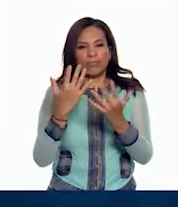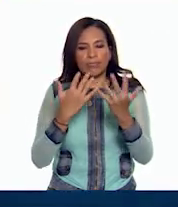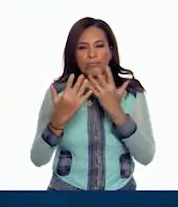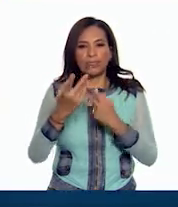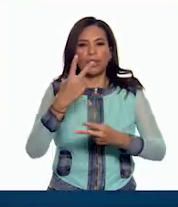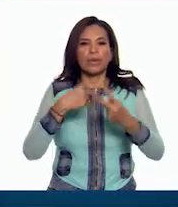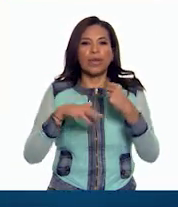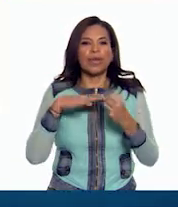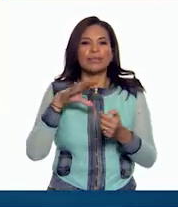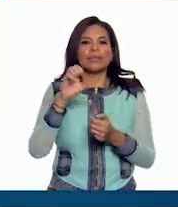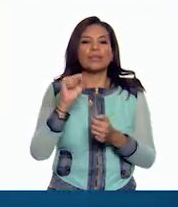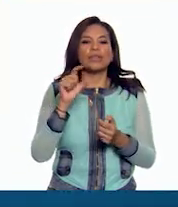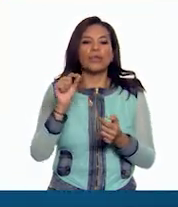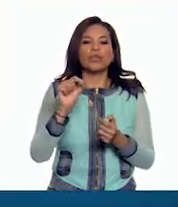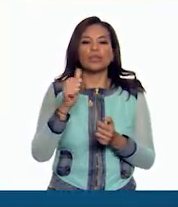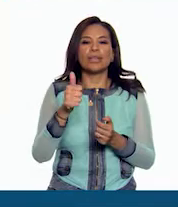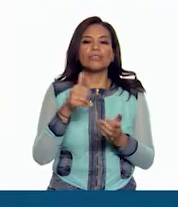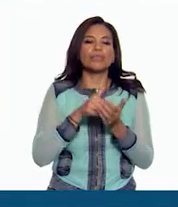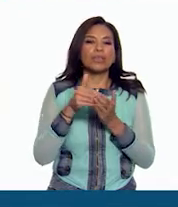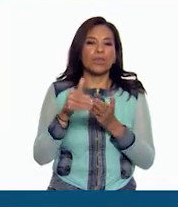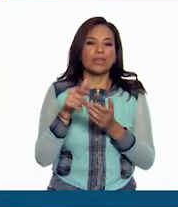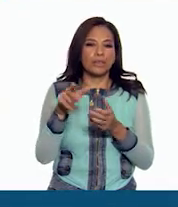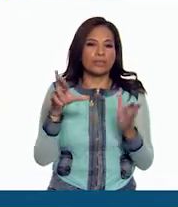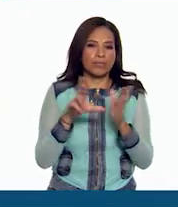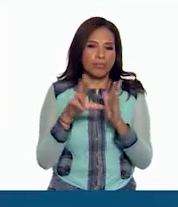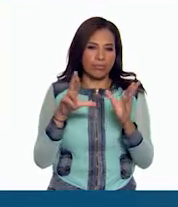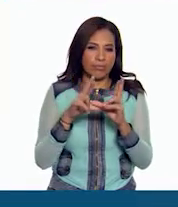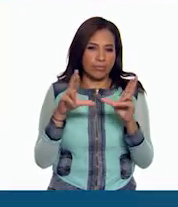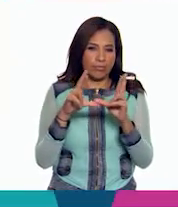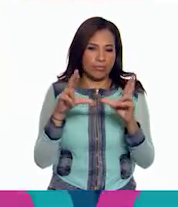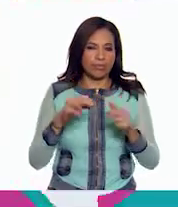se produjeron 60.6 millones de credenciales.